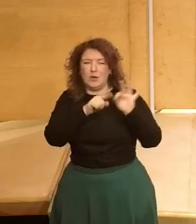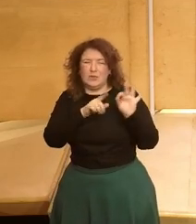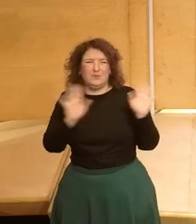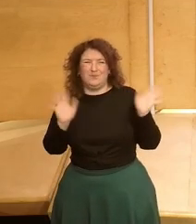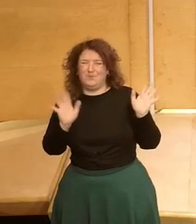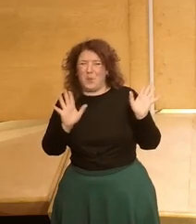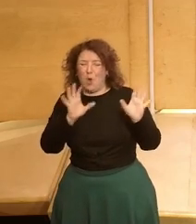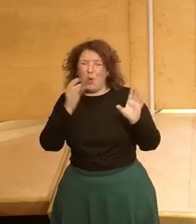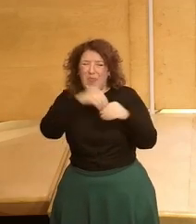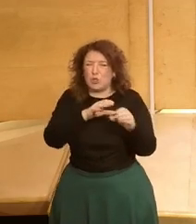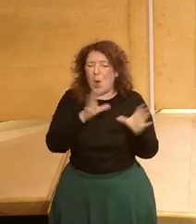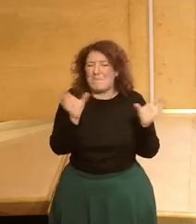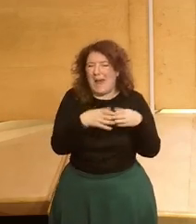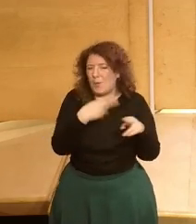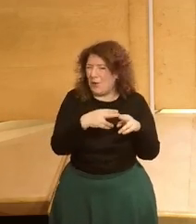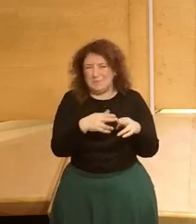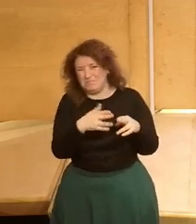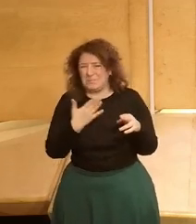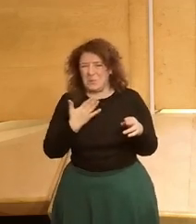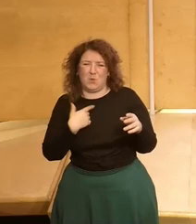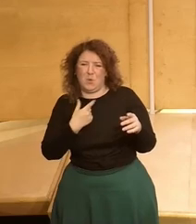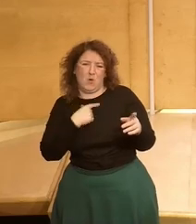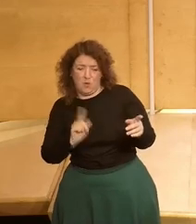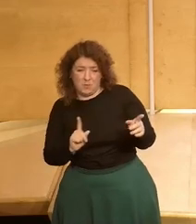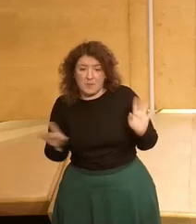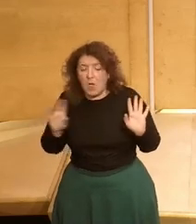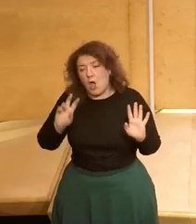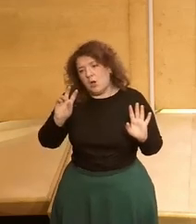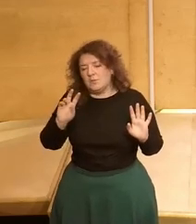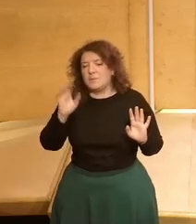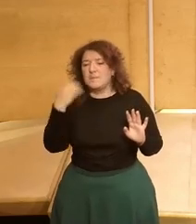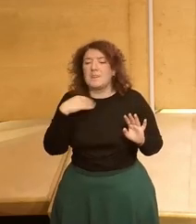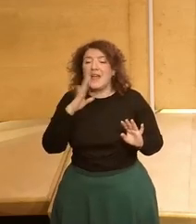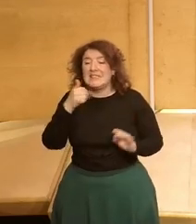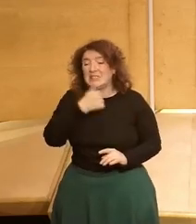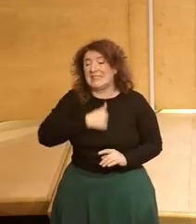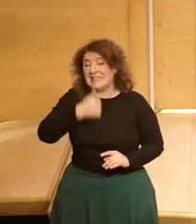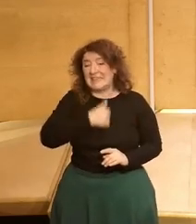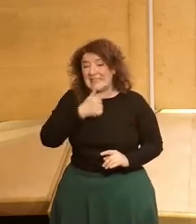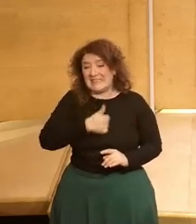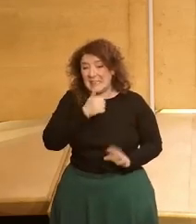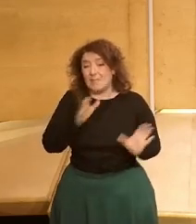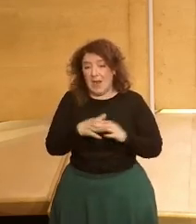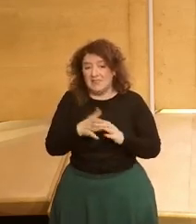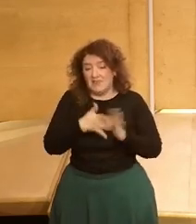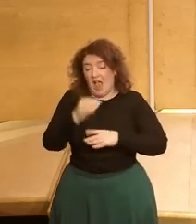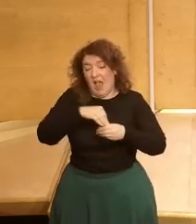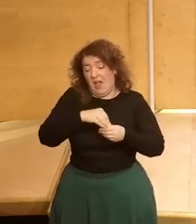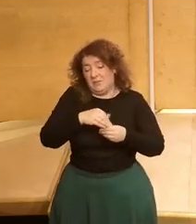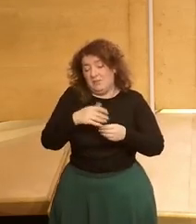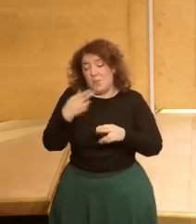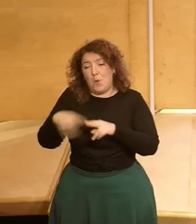da tanto pero hay muchas formas de no está tan de moda los que han resistido precisamente son los que tenían poder orgánico